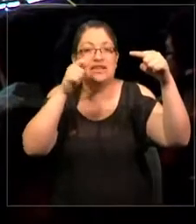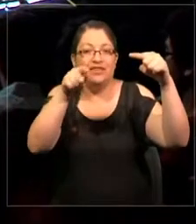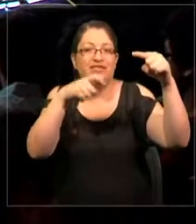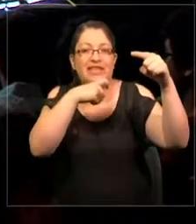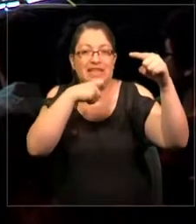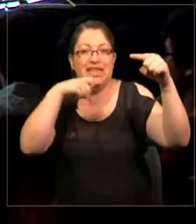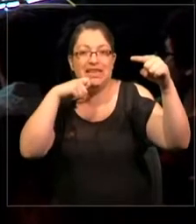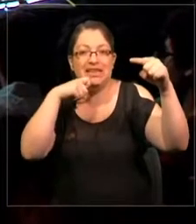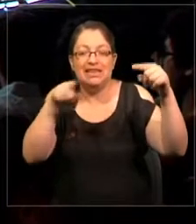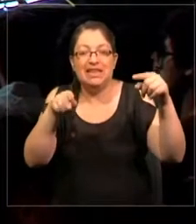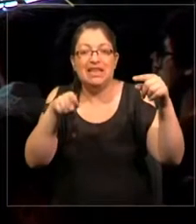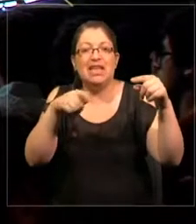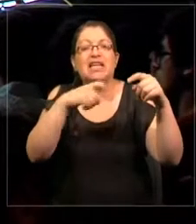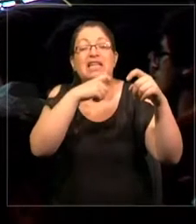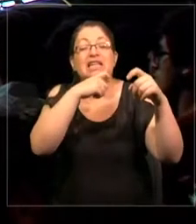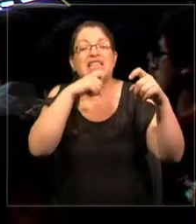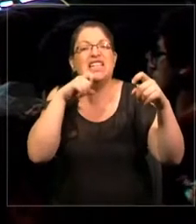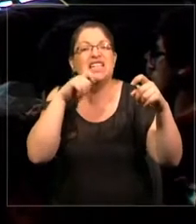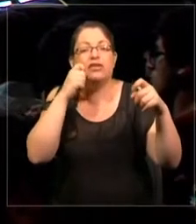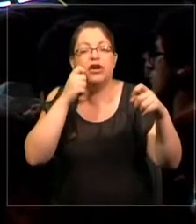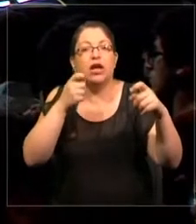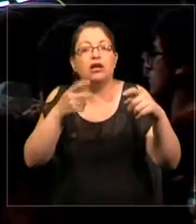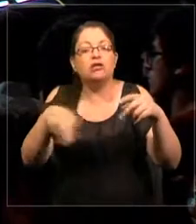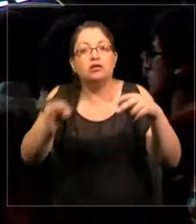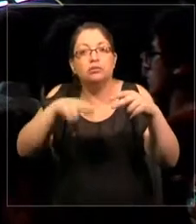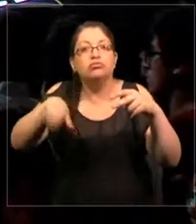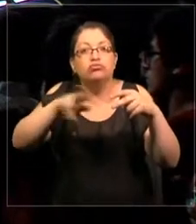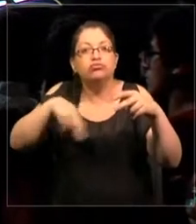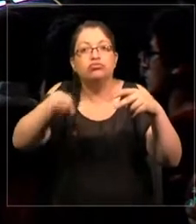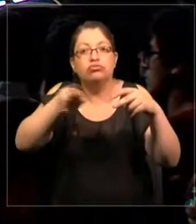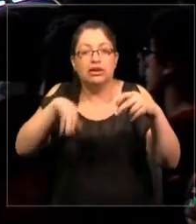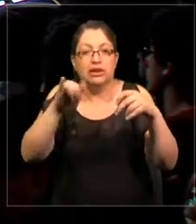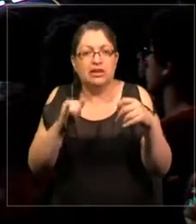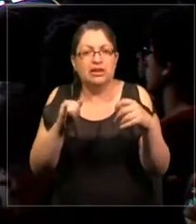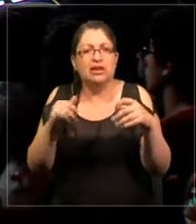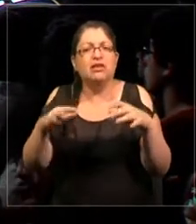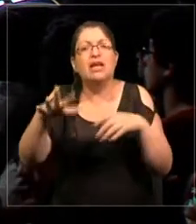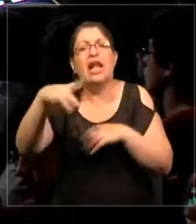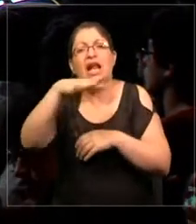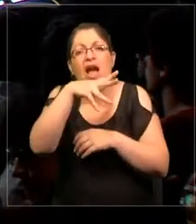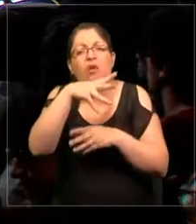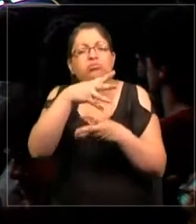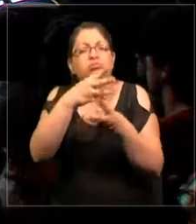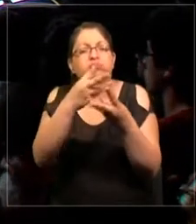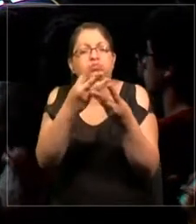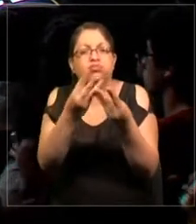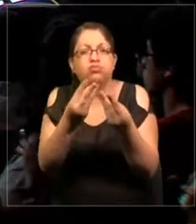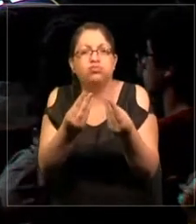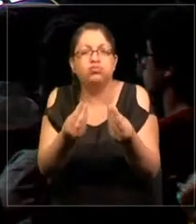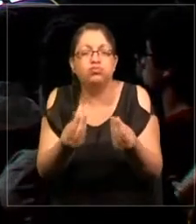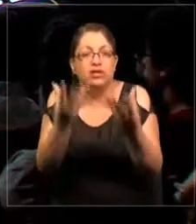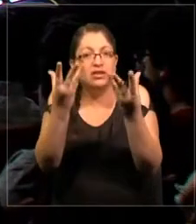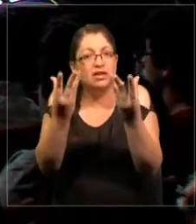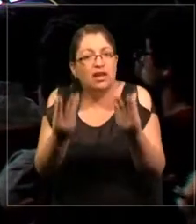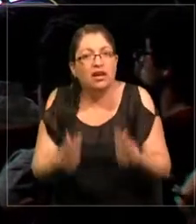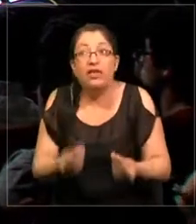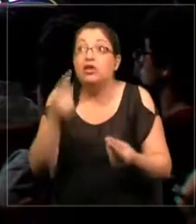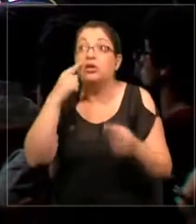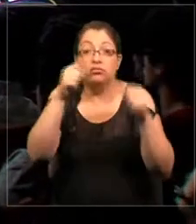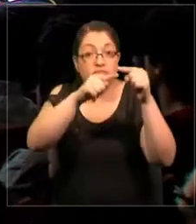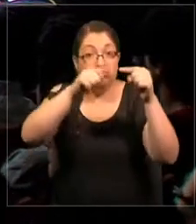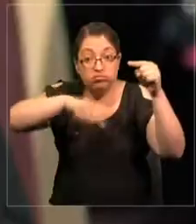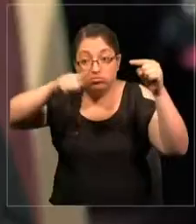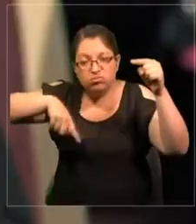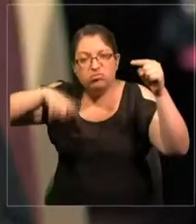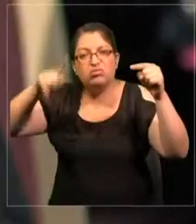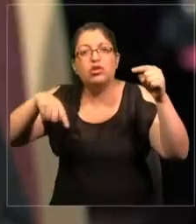sequía, sequías consecutivas. Los recursos hídricos se están deteriorando. Este índice nos muestra